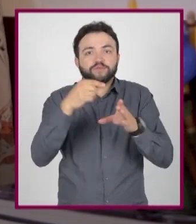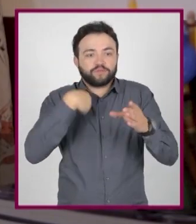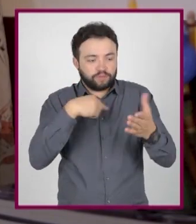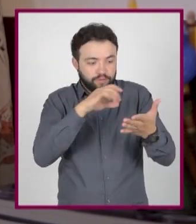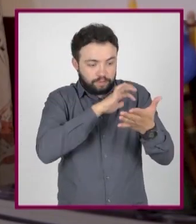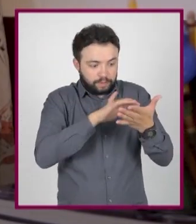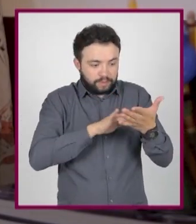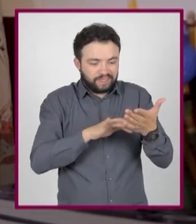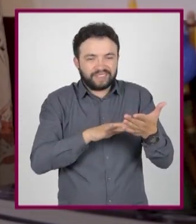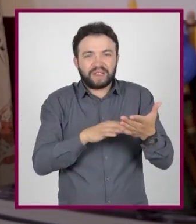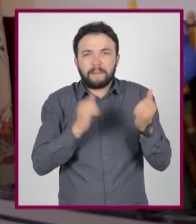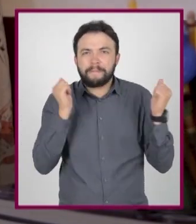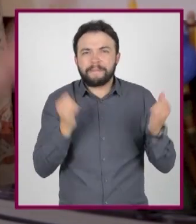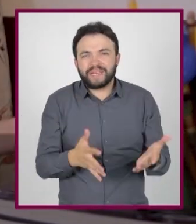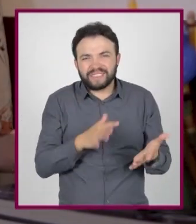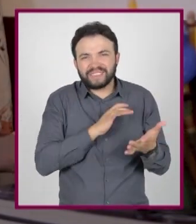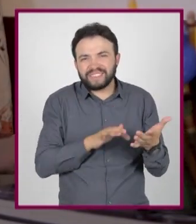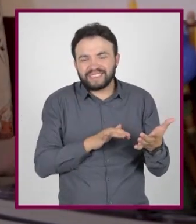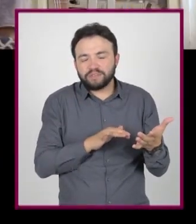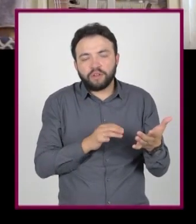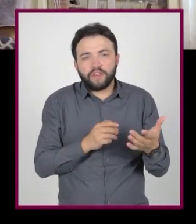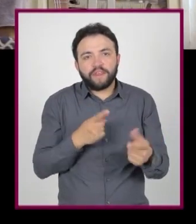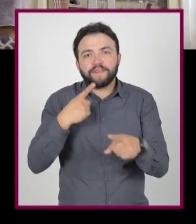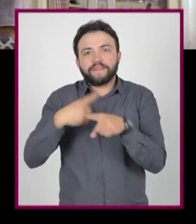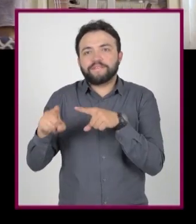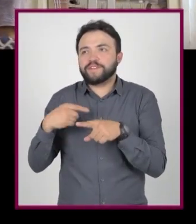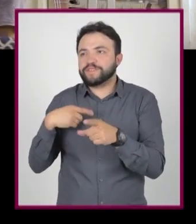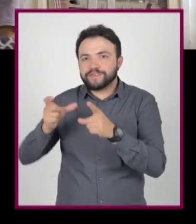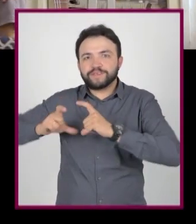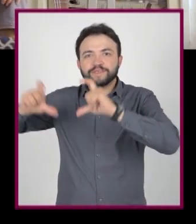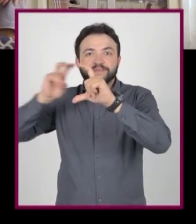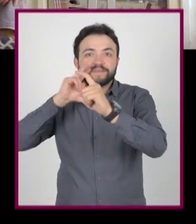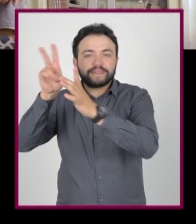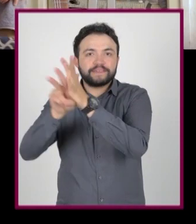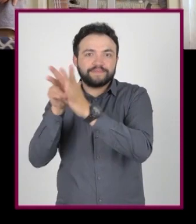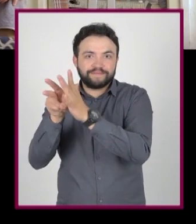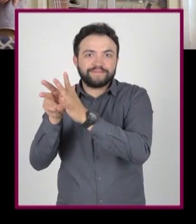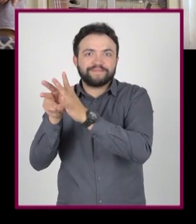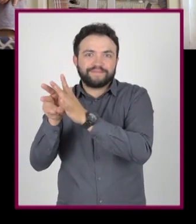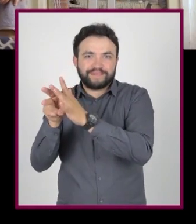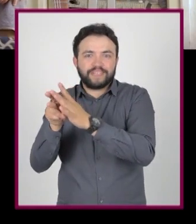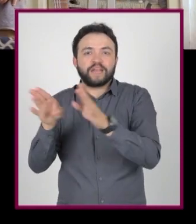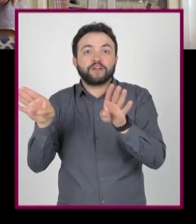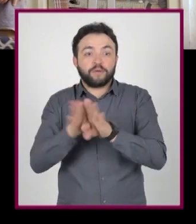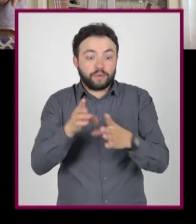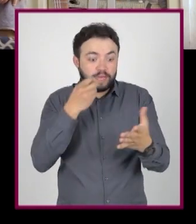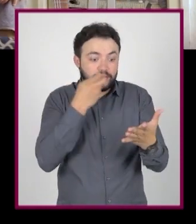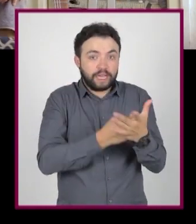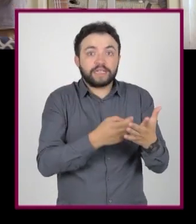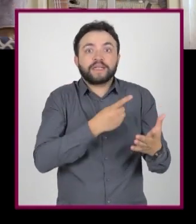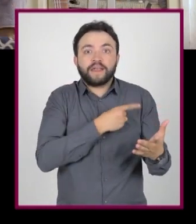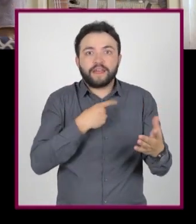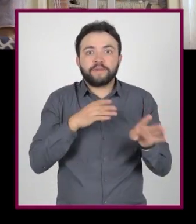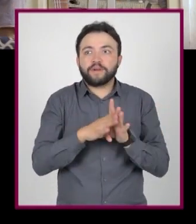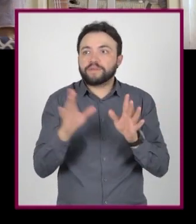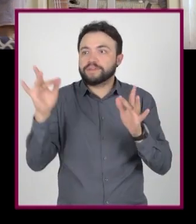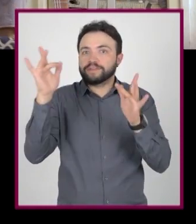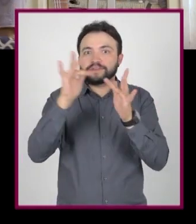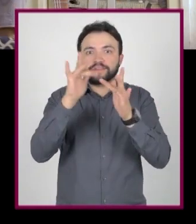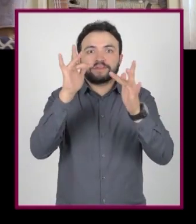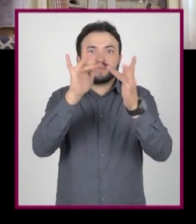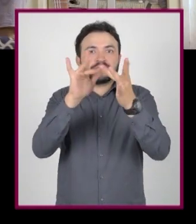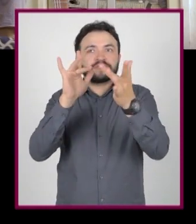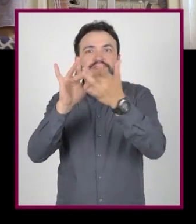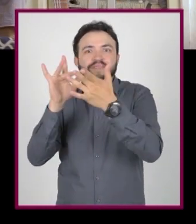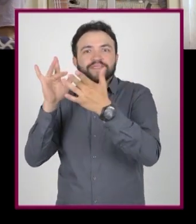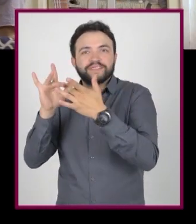abordé de una forma distinta a la que habíamos visto en clase. Pues claro. Lo mejor de este tip son las interconexiones que vas creando.